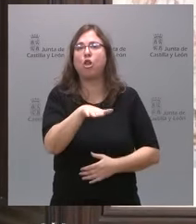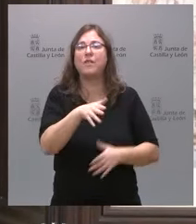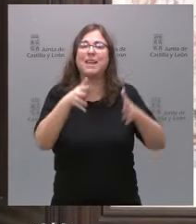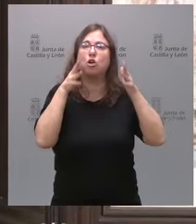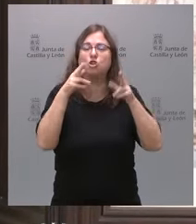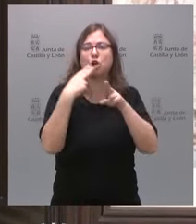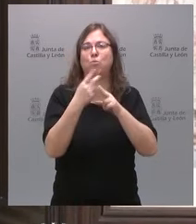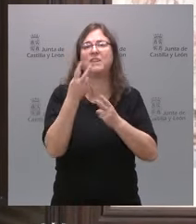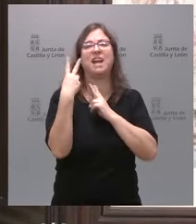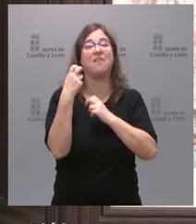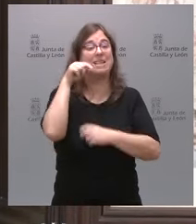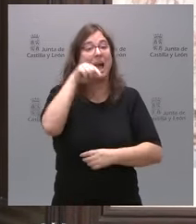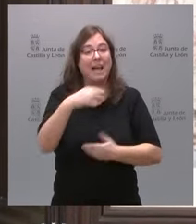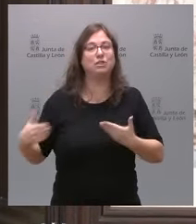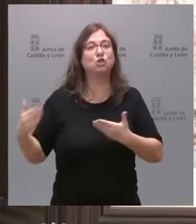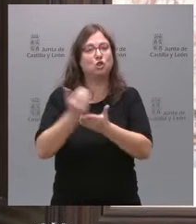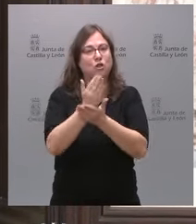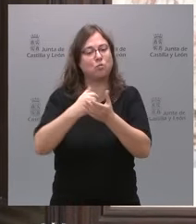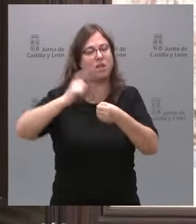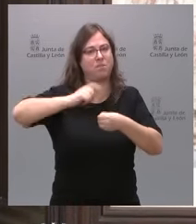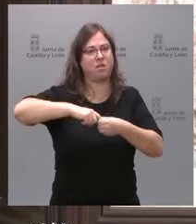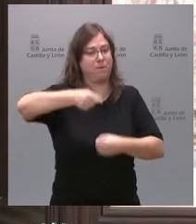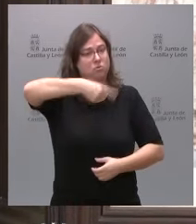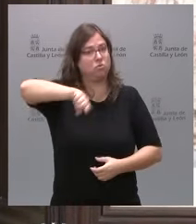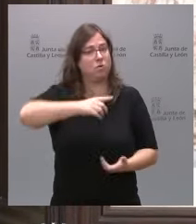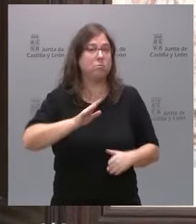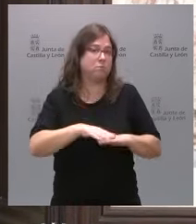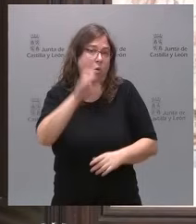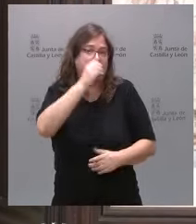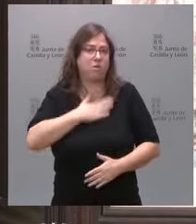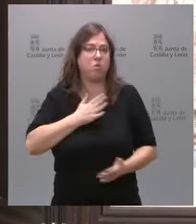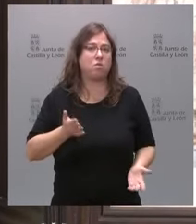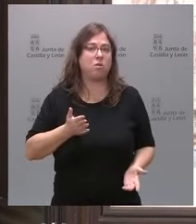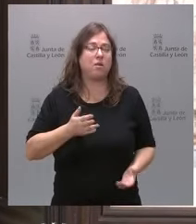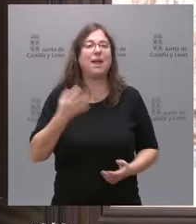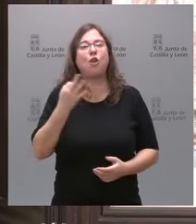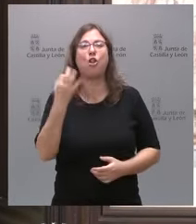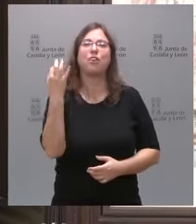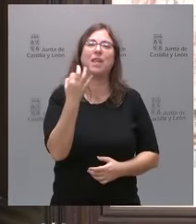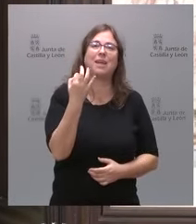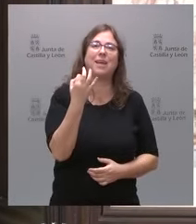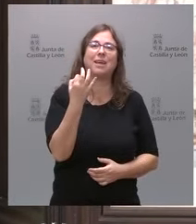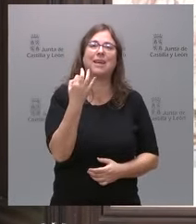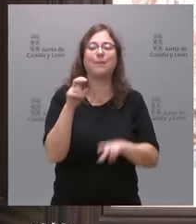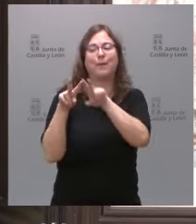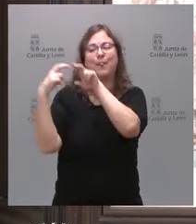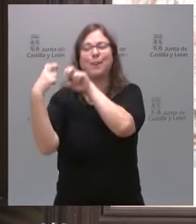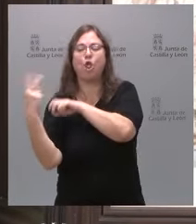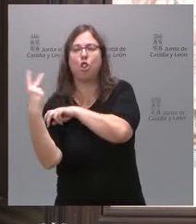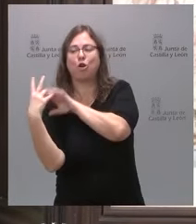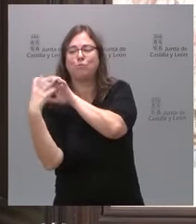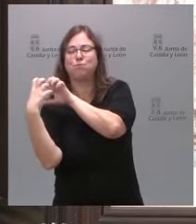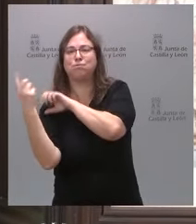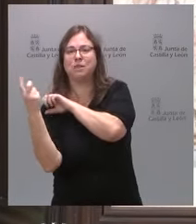de Política Fiscal, porque ahí estamos todas las comunidades autónomas. Esa es nuestra posición. No se tiene que hacer en mesas bilaterales